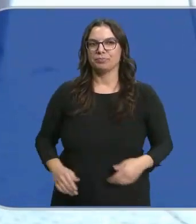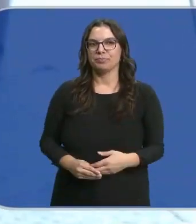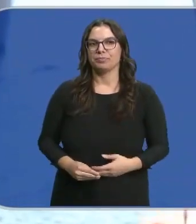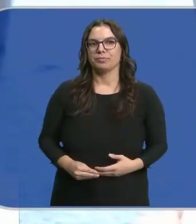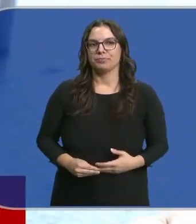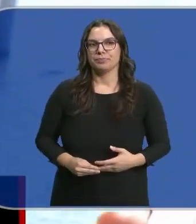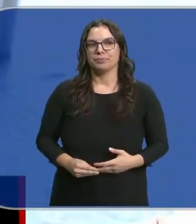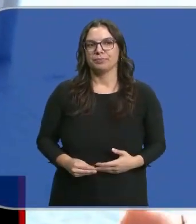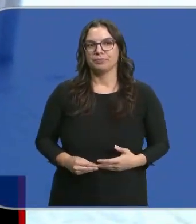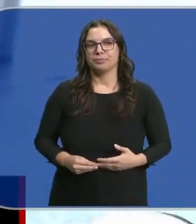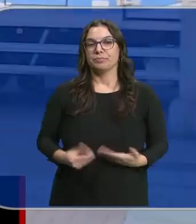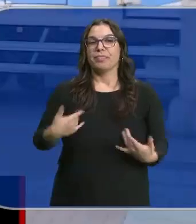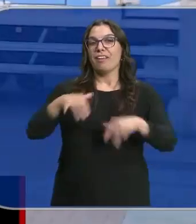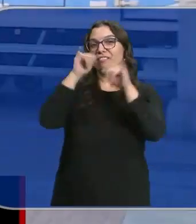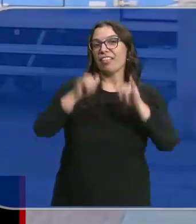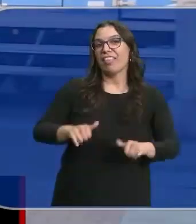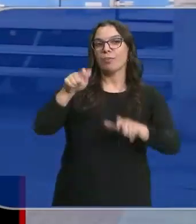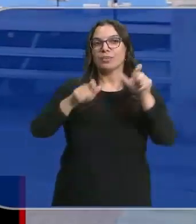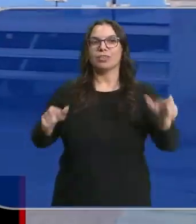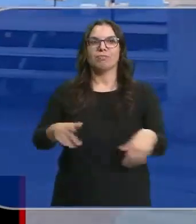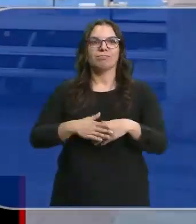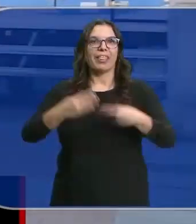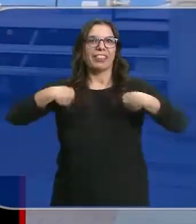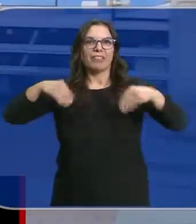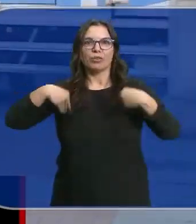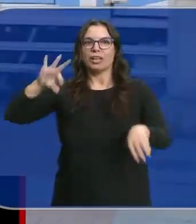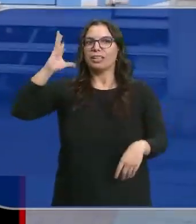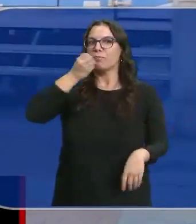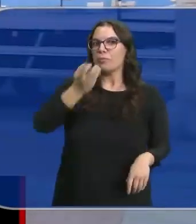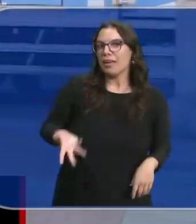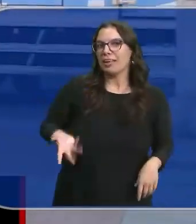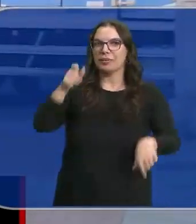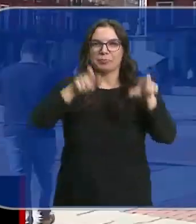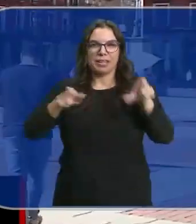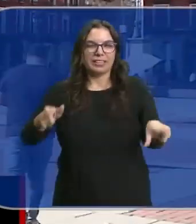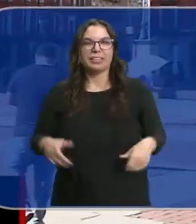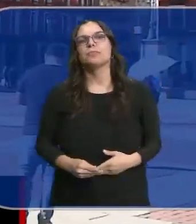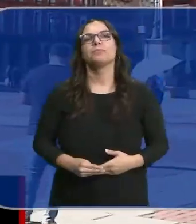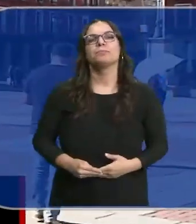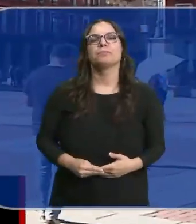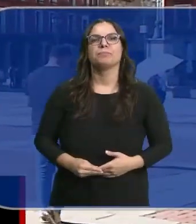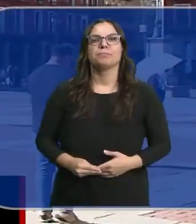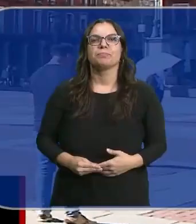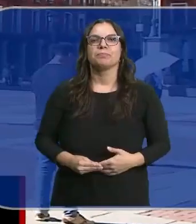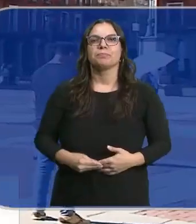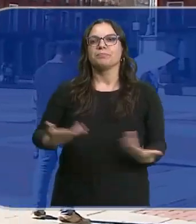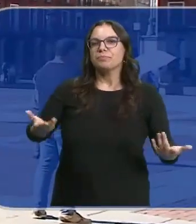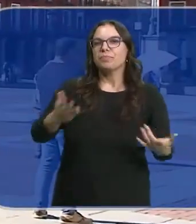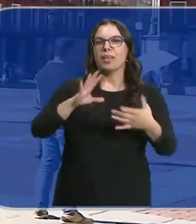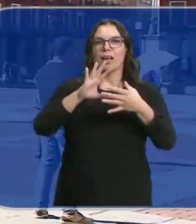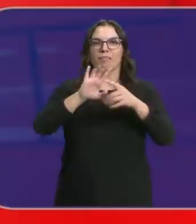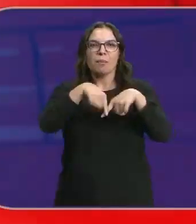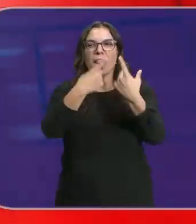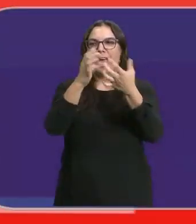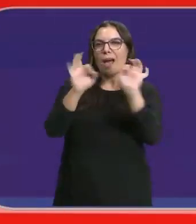La felicidad de la gente. Disfrutar del buen tiempo de la gente. Está junto a mi familia, a los